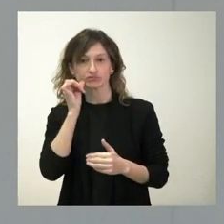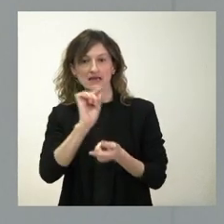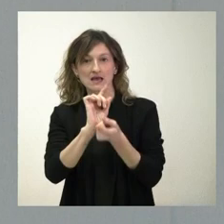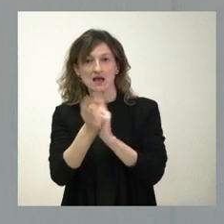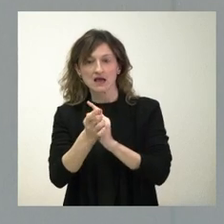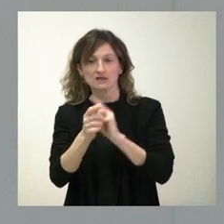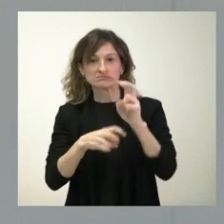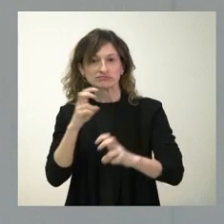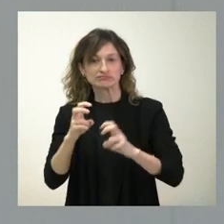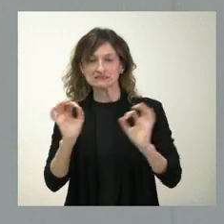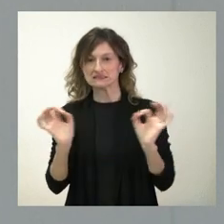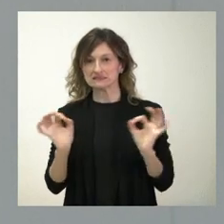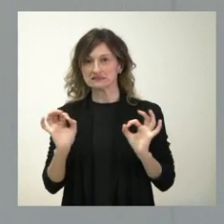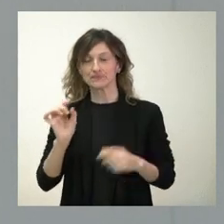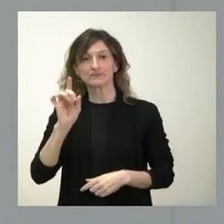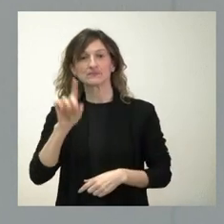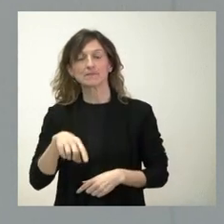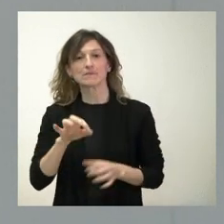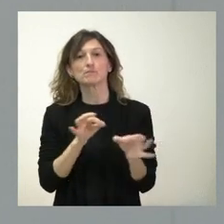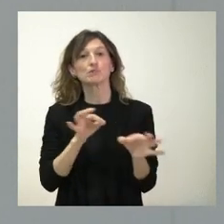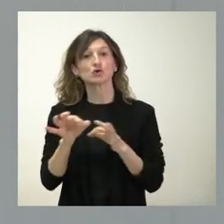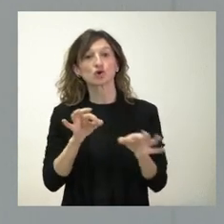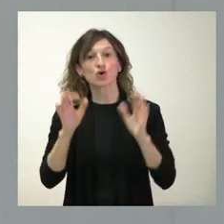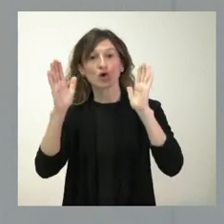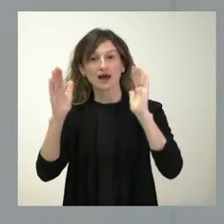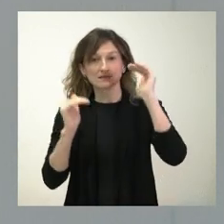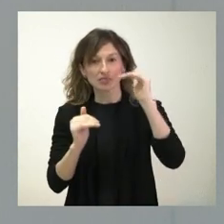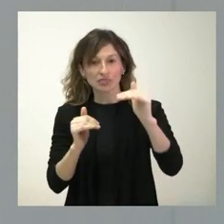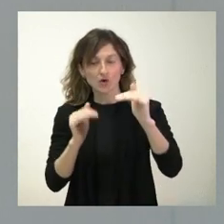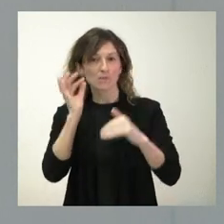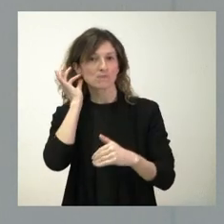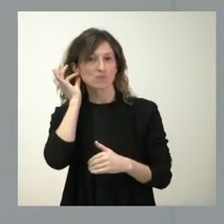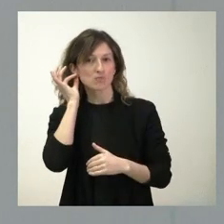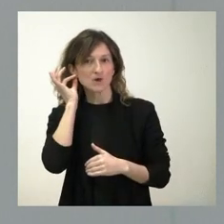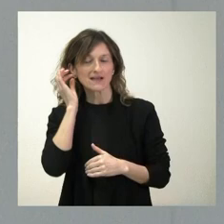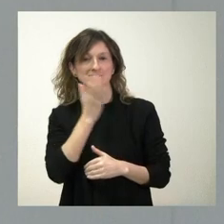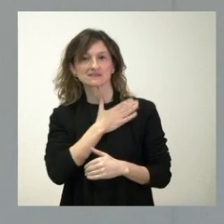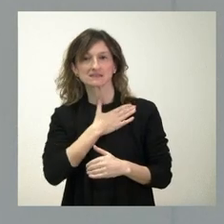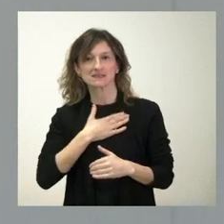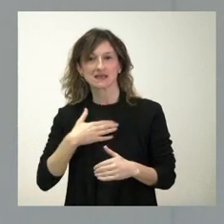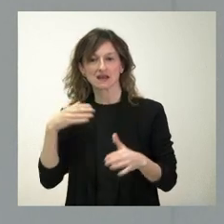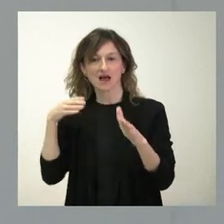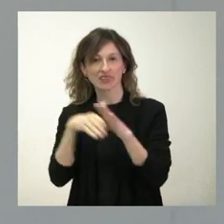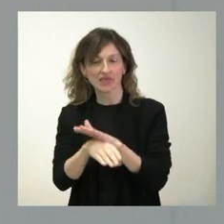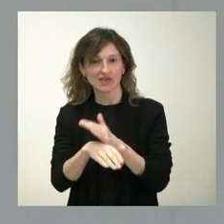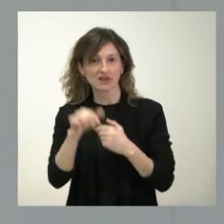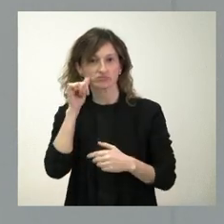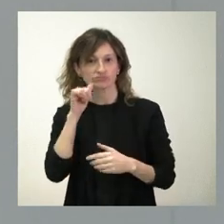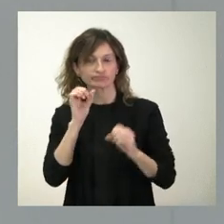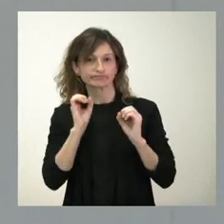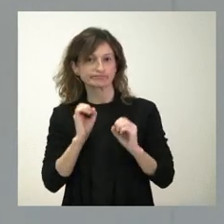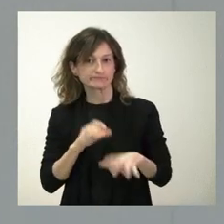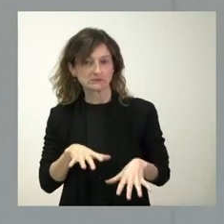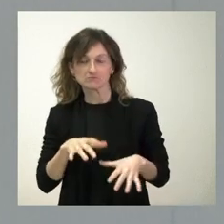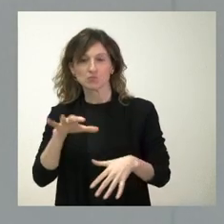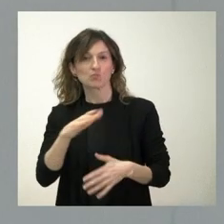tampoco se va a modificar el protocolo de atención a las mujeres que quieran acceder a la interrupción voluntaria del embarazo. Eso es